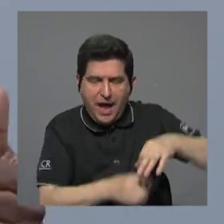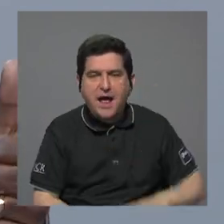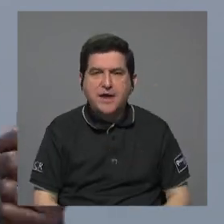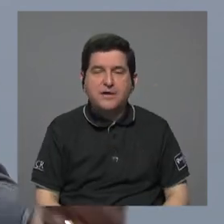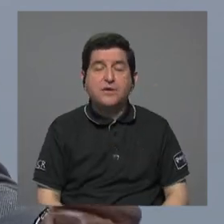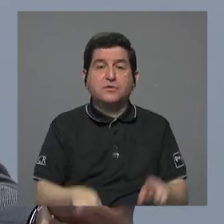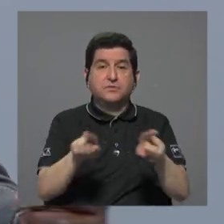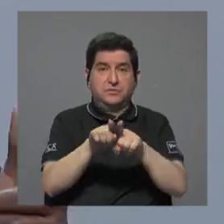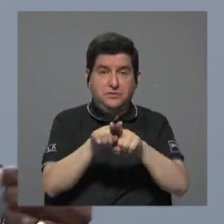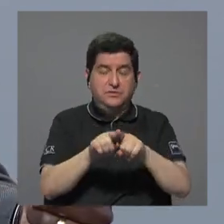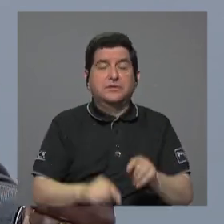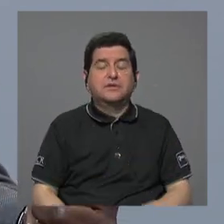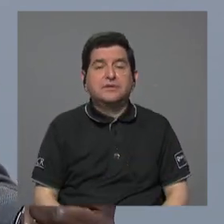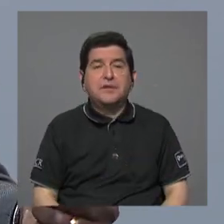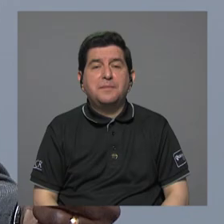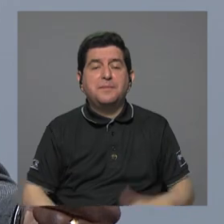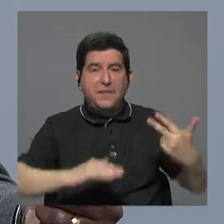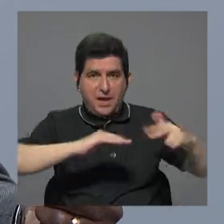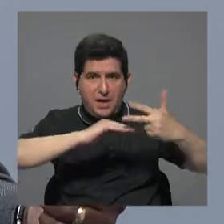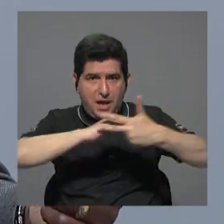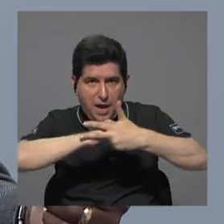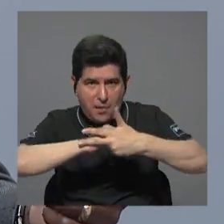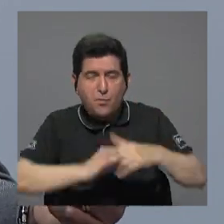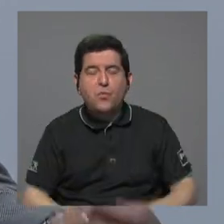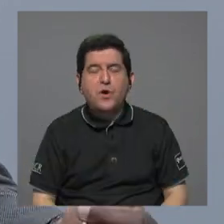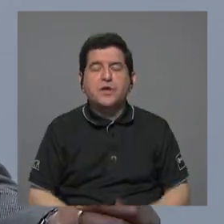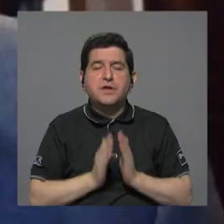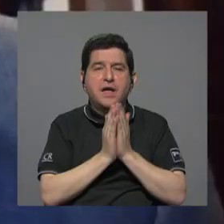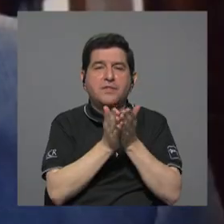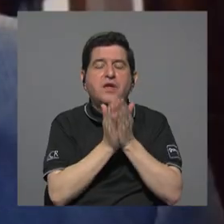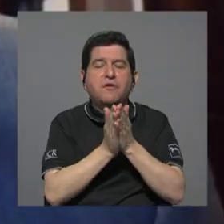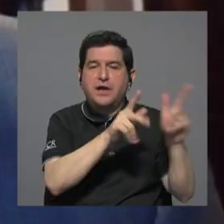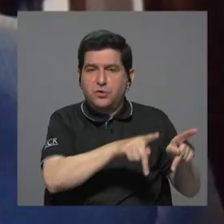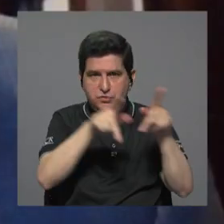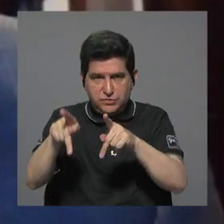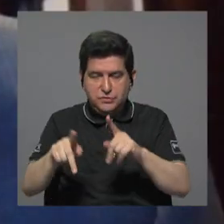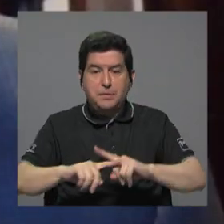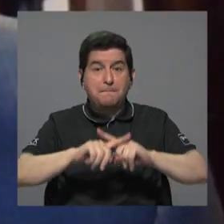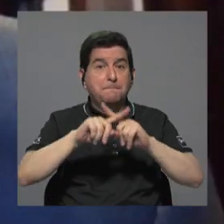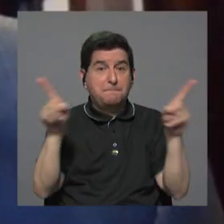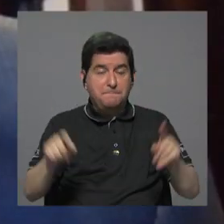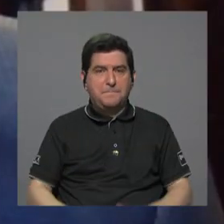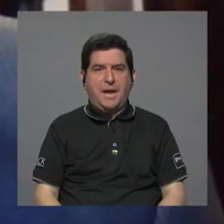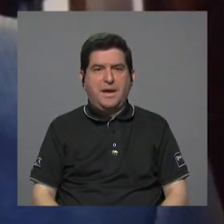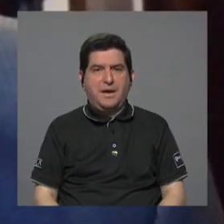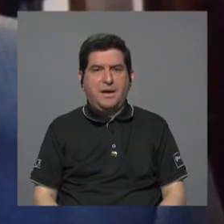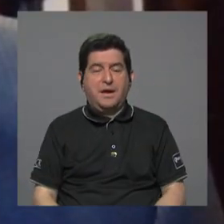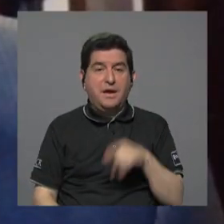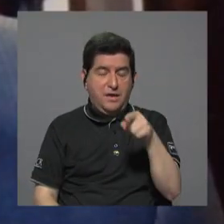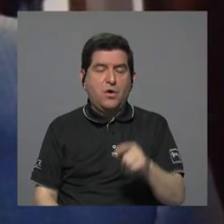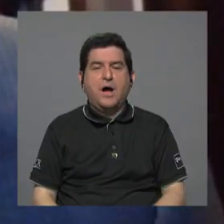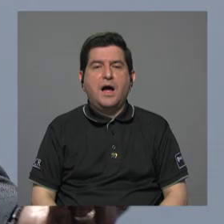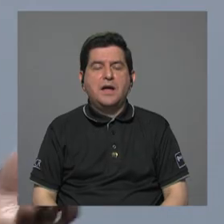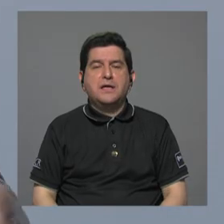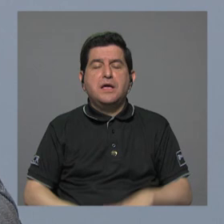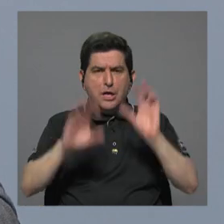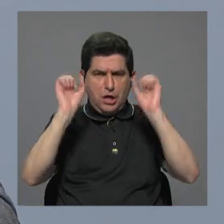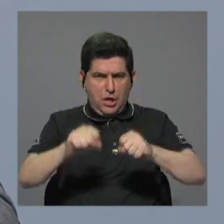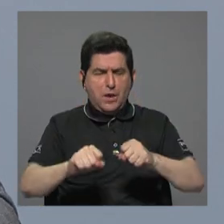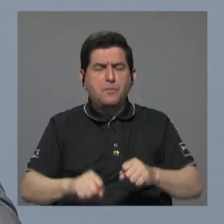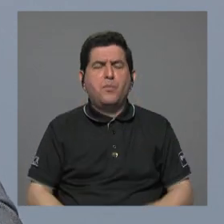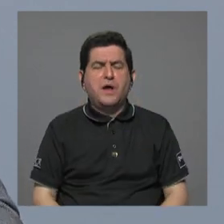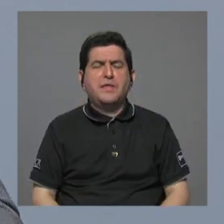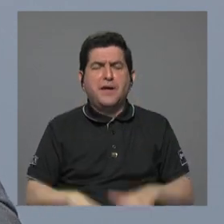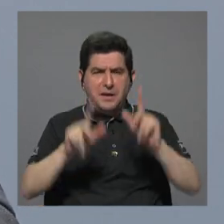el muelle de en los muelles de de cruceros pero pero muelles un port de abordaje y